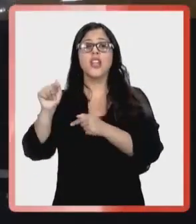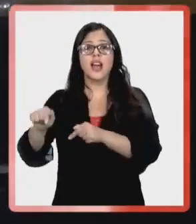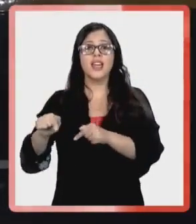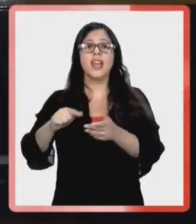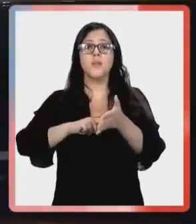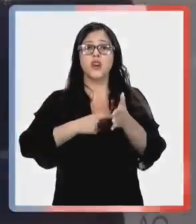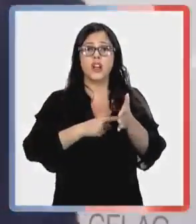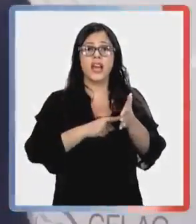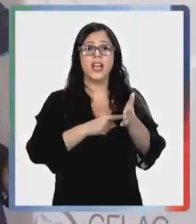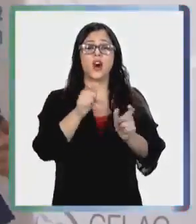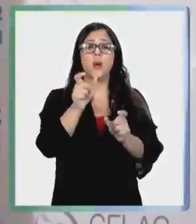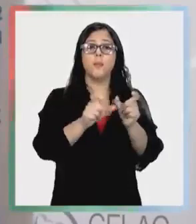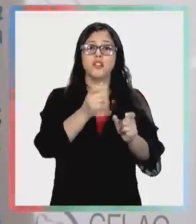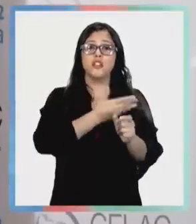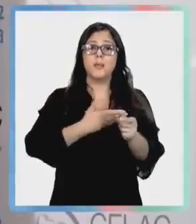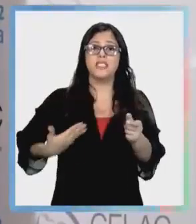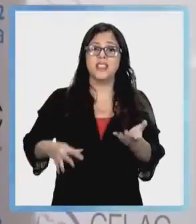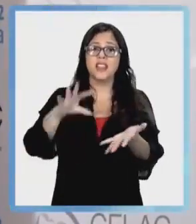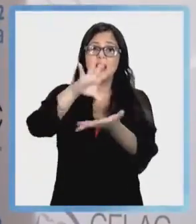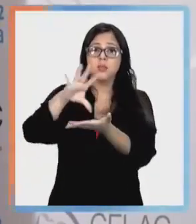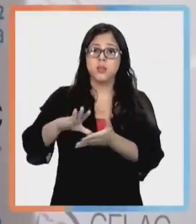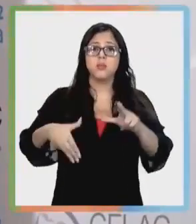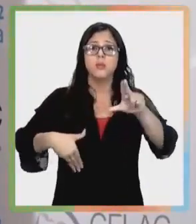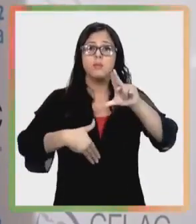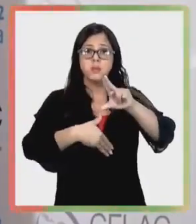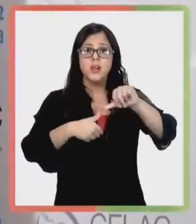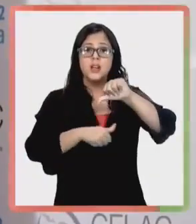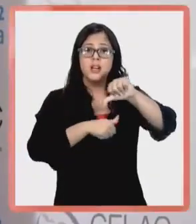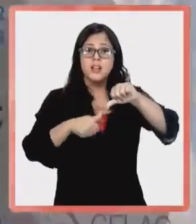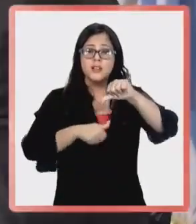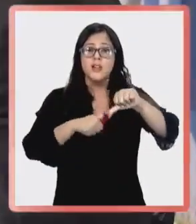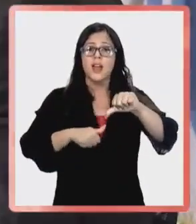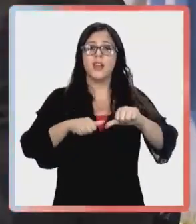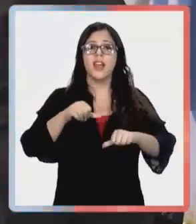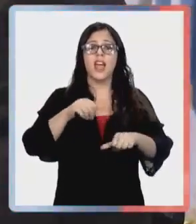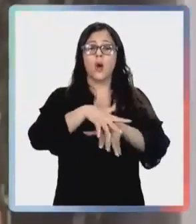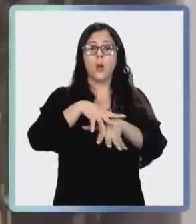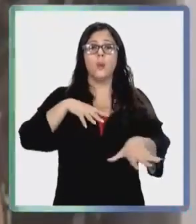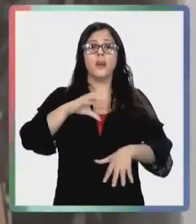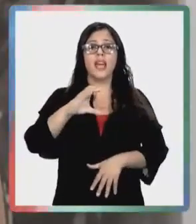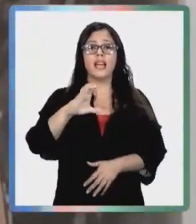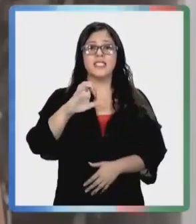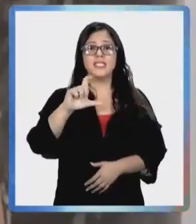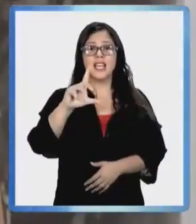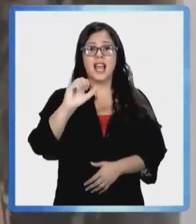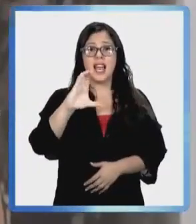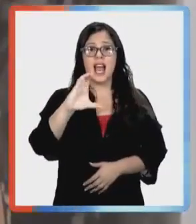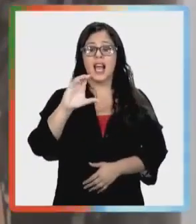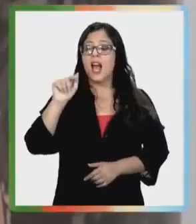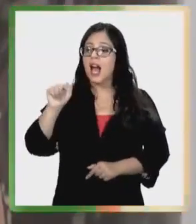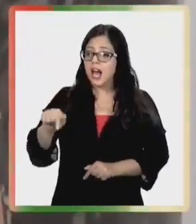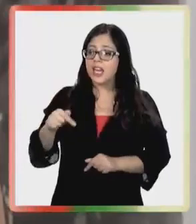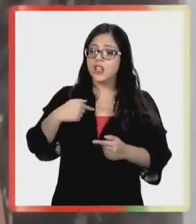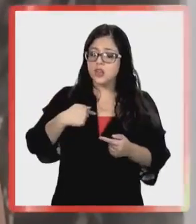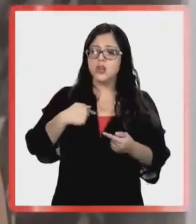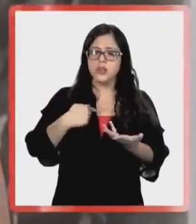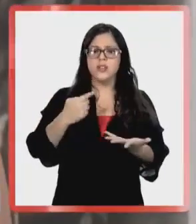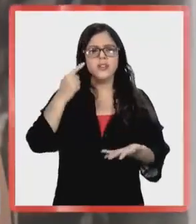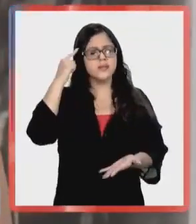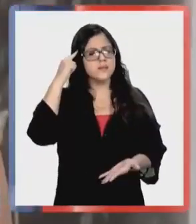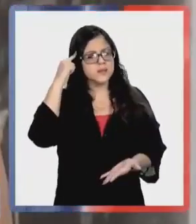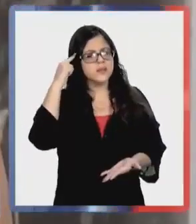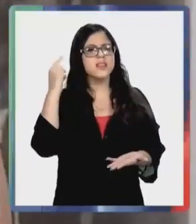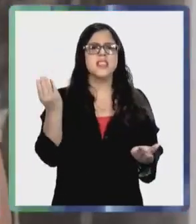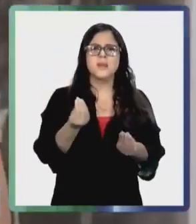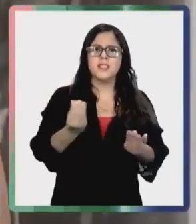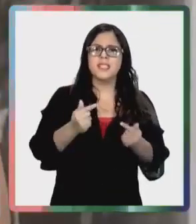Aires, junto a los líderes de América Latina y el Caribe en la cumbre de la CELAC. Tomé cartas en el asunto para poder determinar que